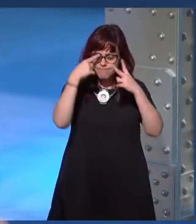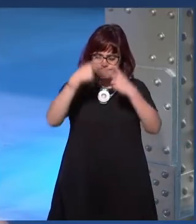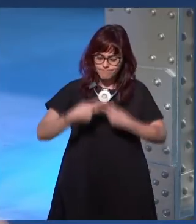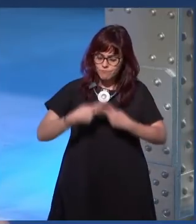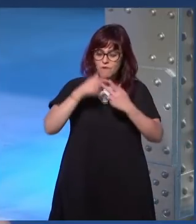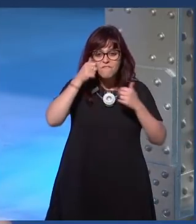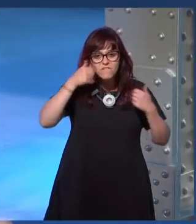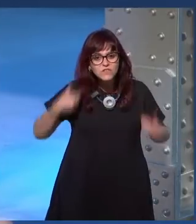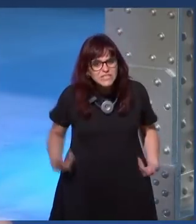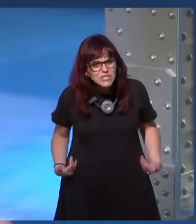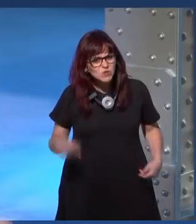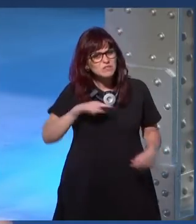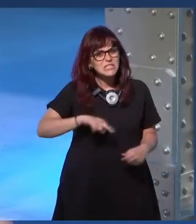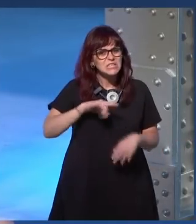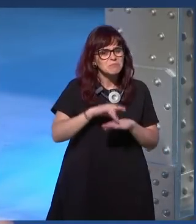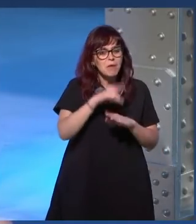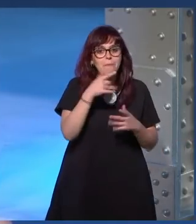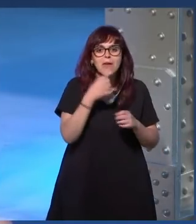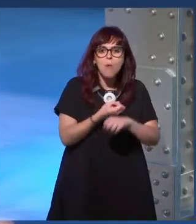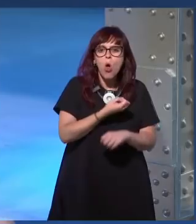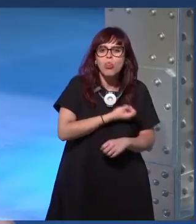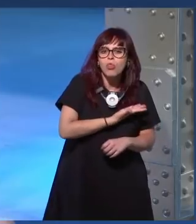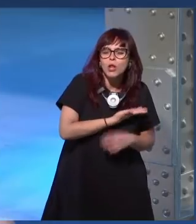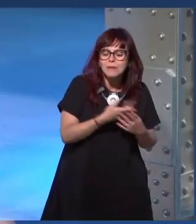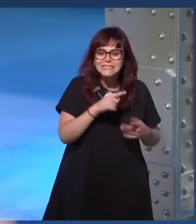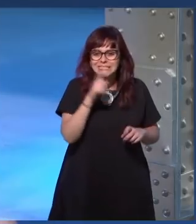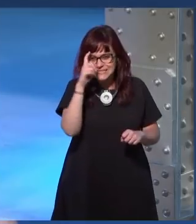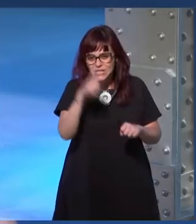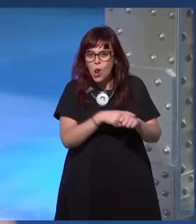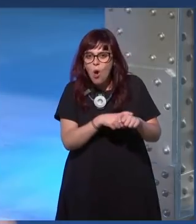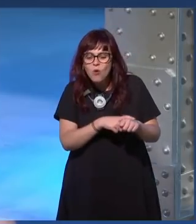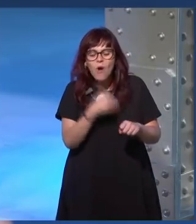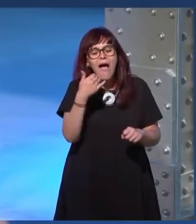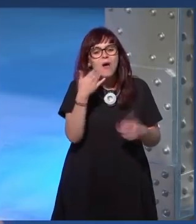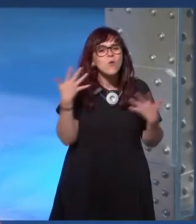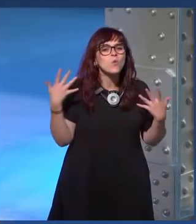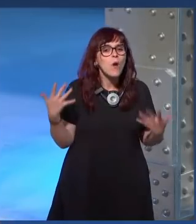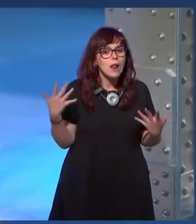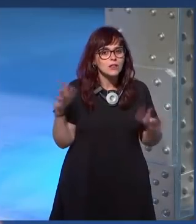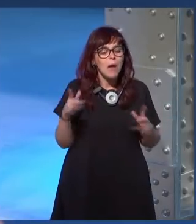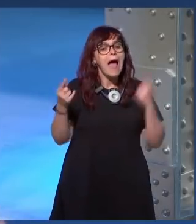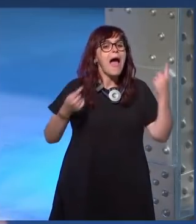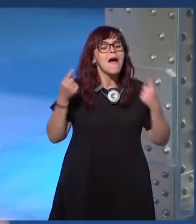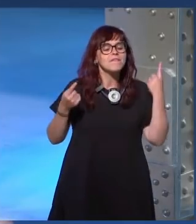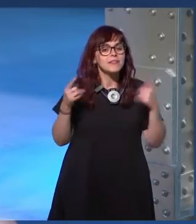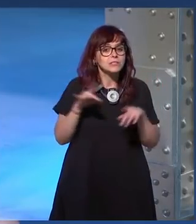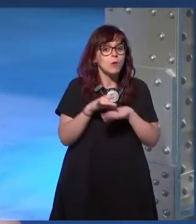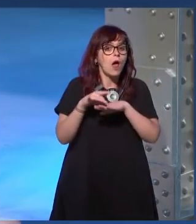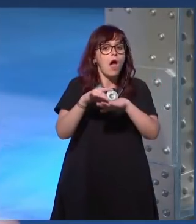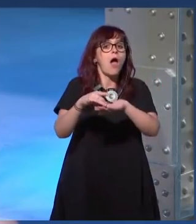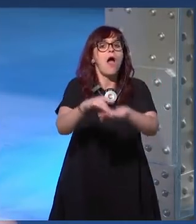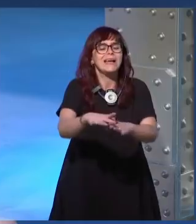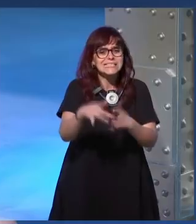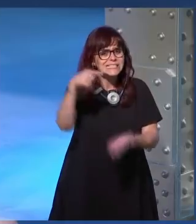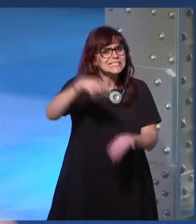razón física me encuentro mal hay una razón emocional hay una razón psicológica y también el hecho de que muchas veces nos dejamos llevar por nuestras propias